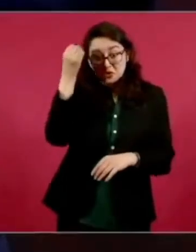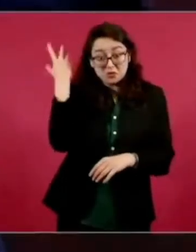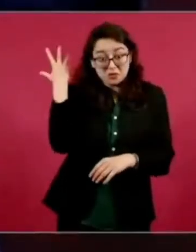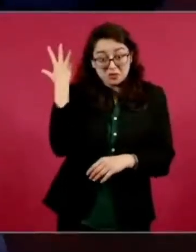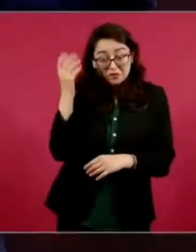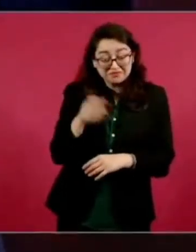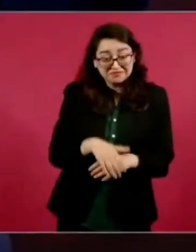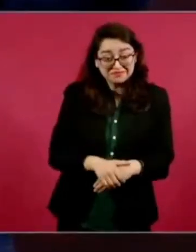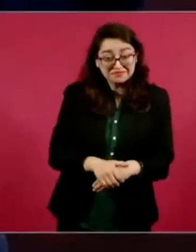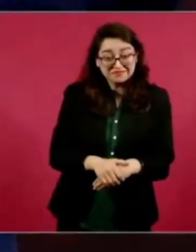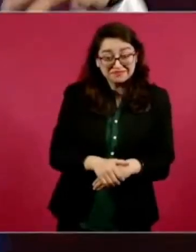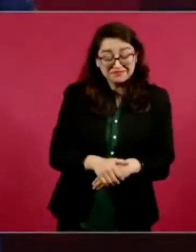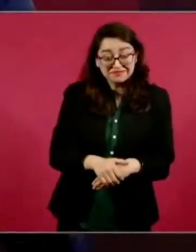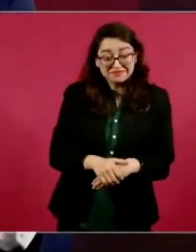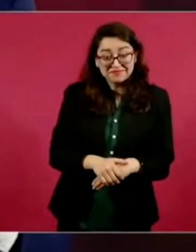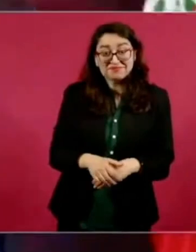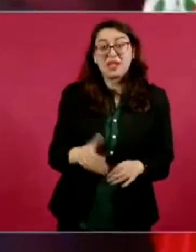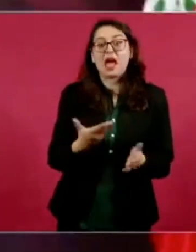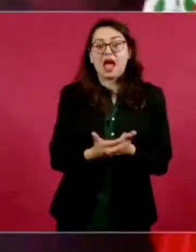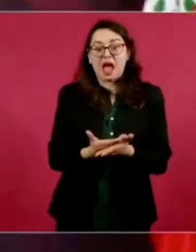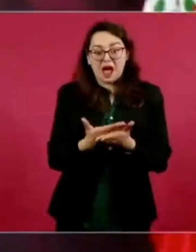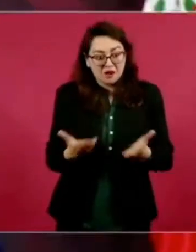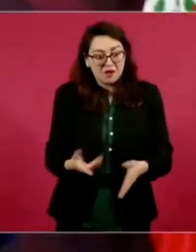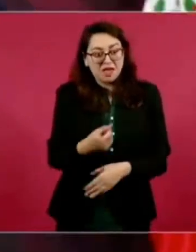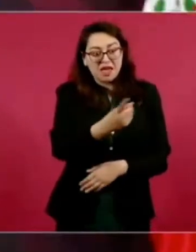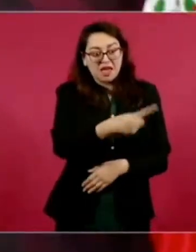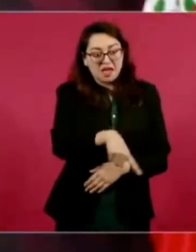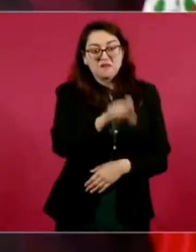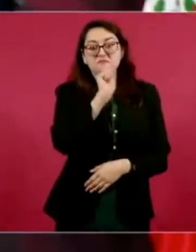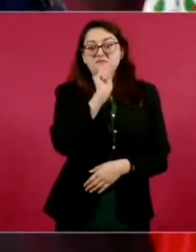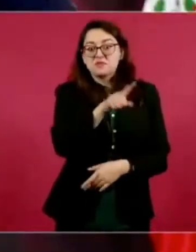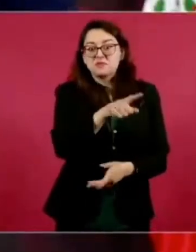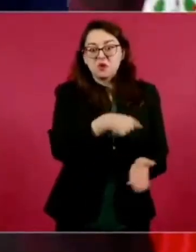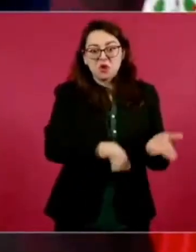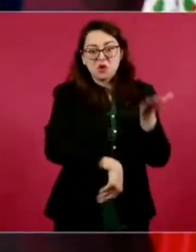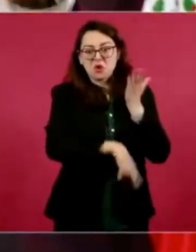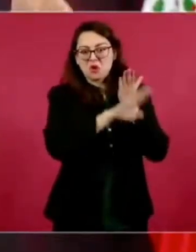están en contra de nosotros se olvidan que ellos